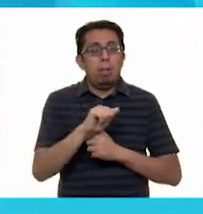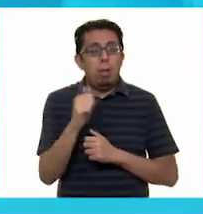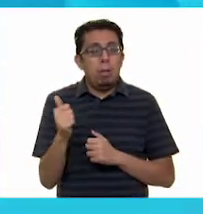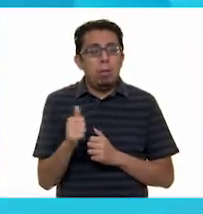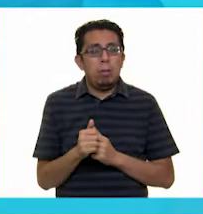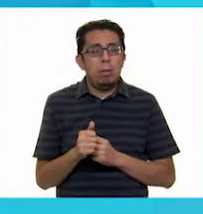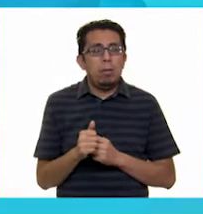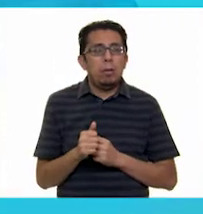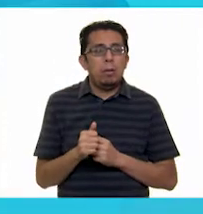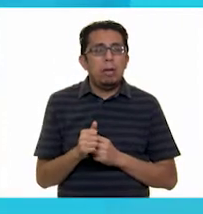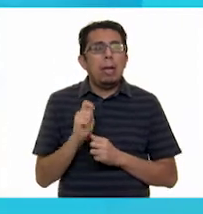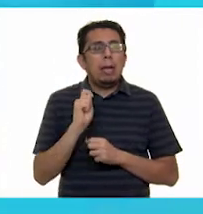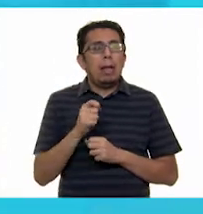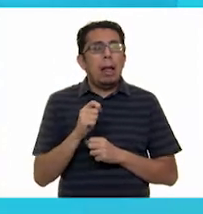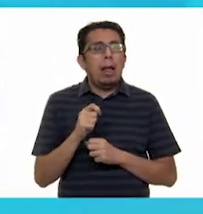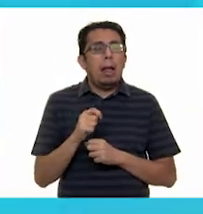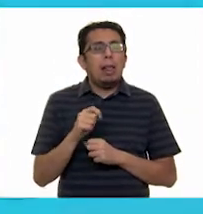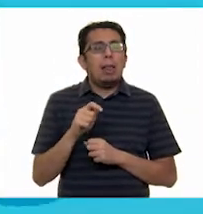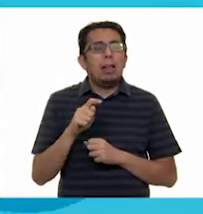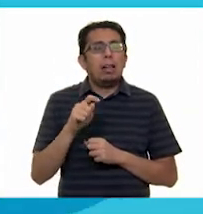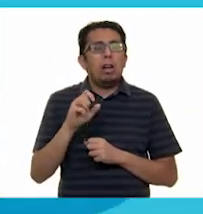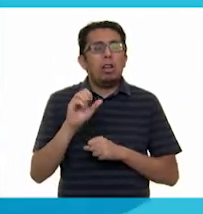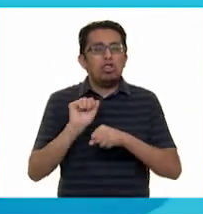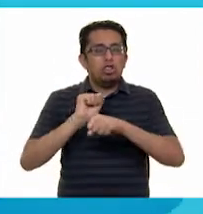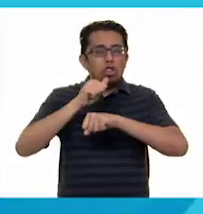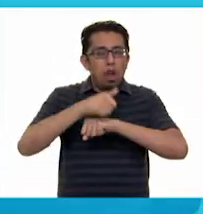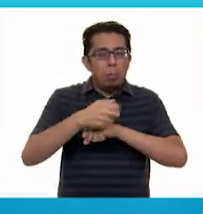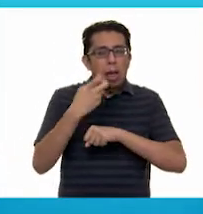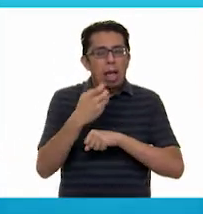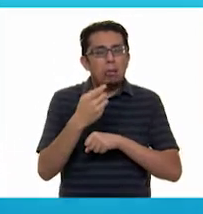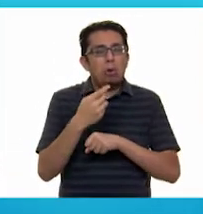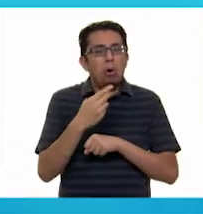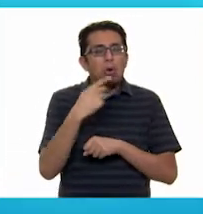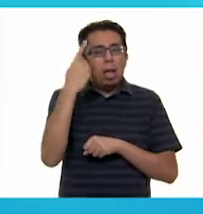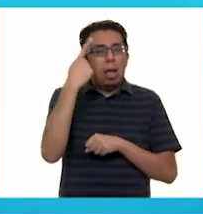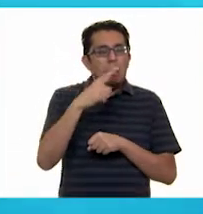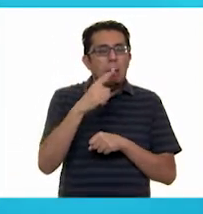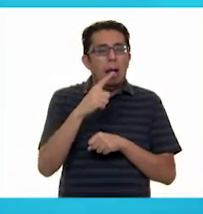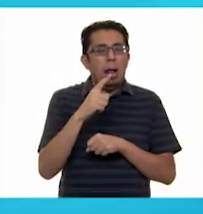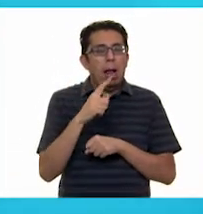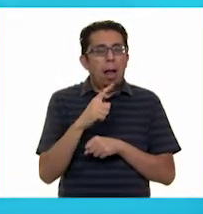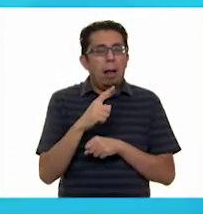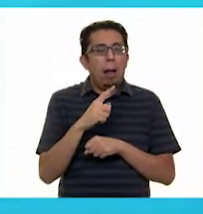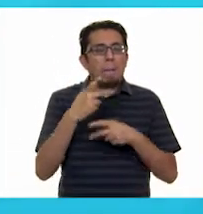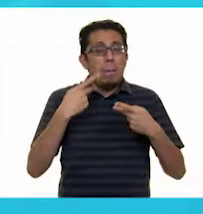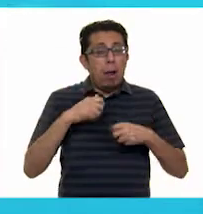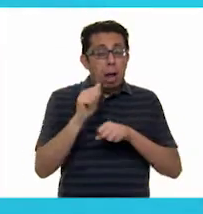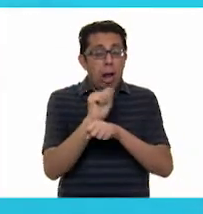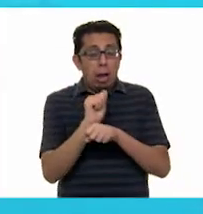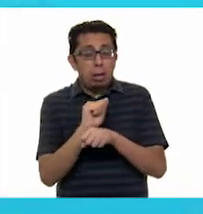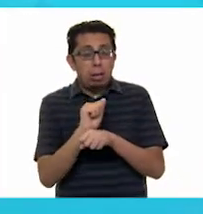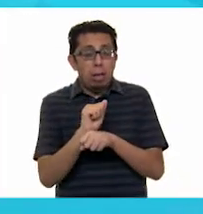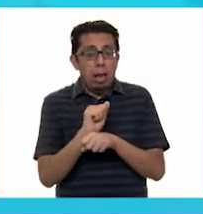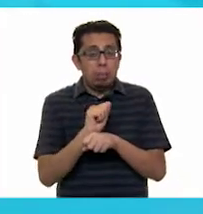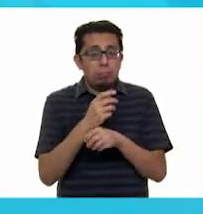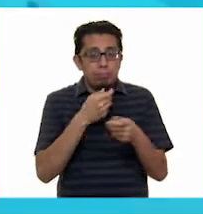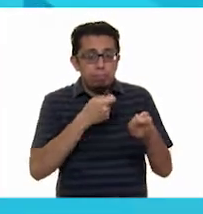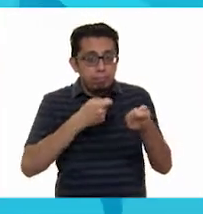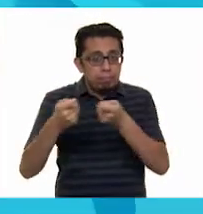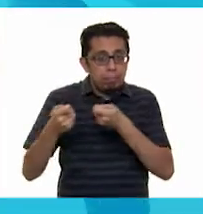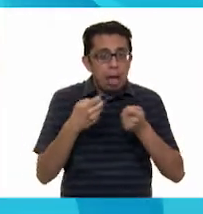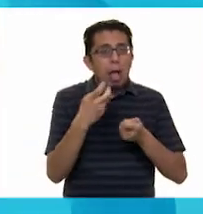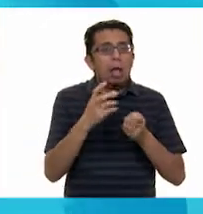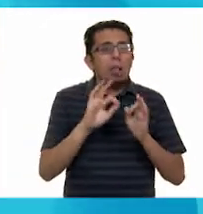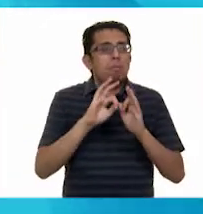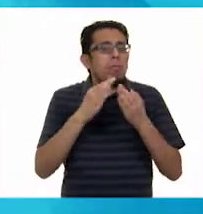los títeres de sombra. Son utilizados en el teatro de siluetas y son manejados por artistas detrás del escenario. Esta